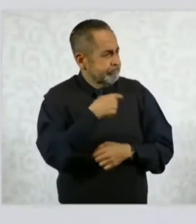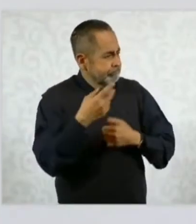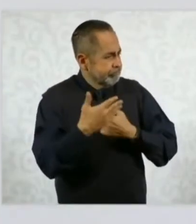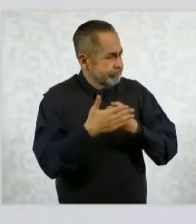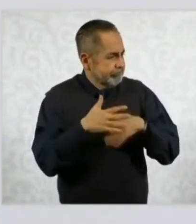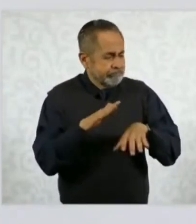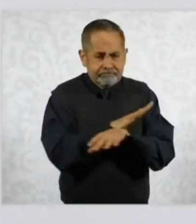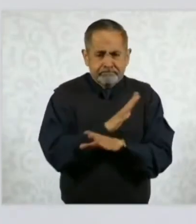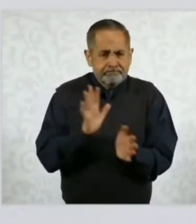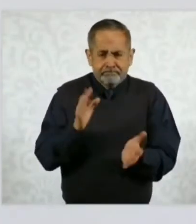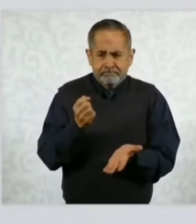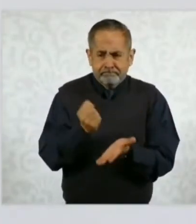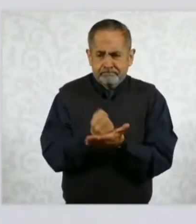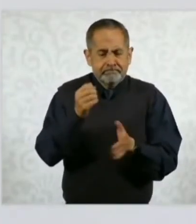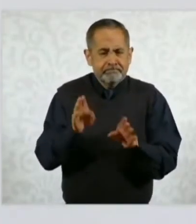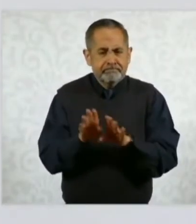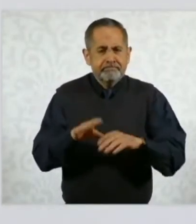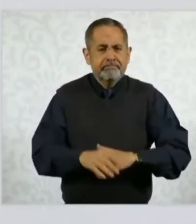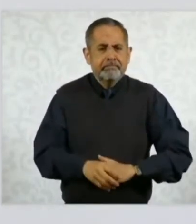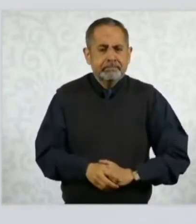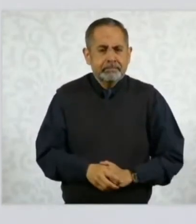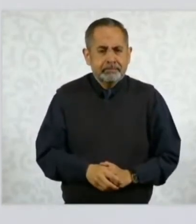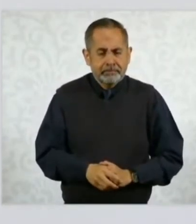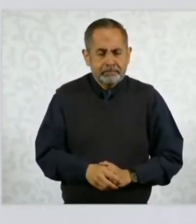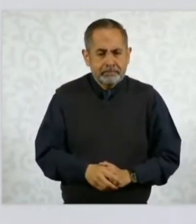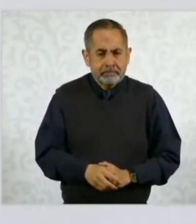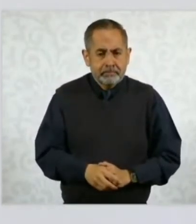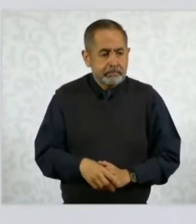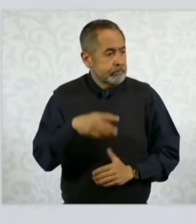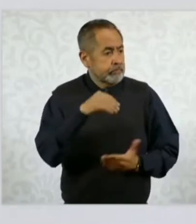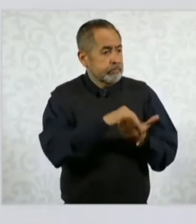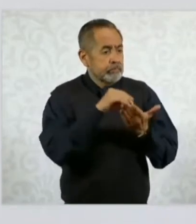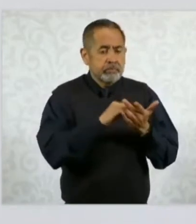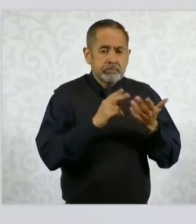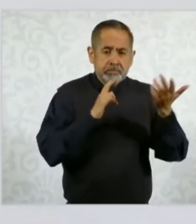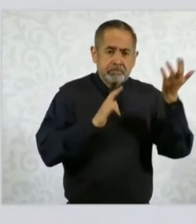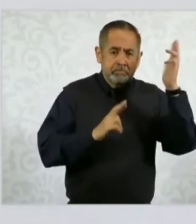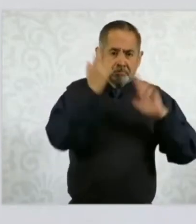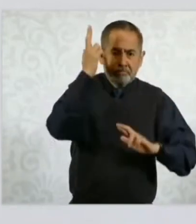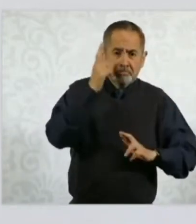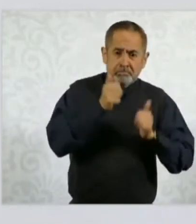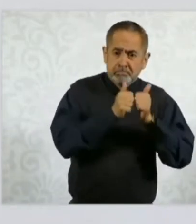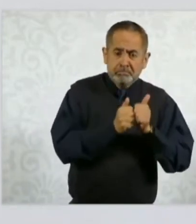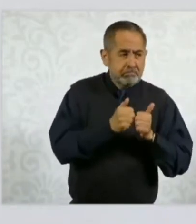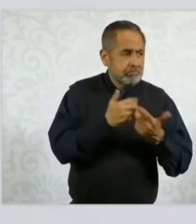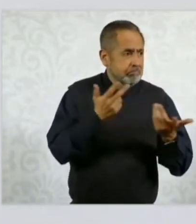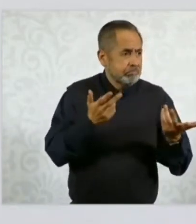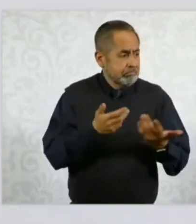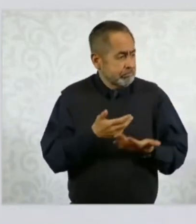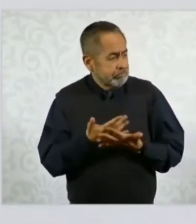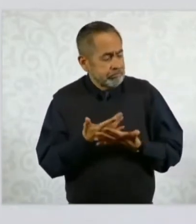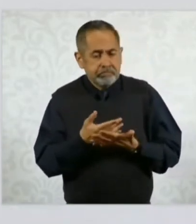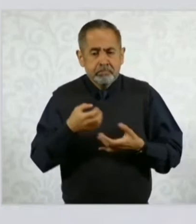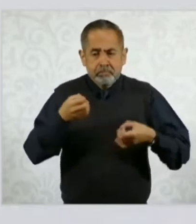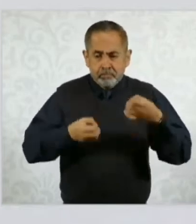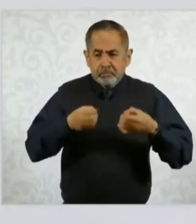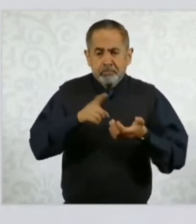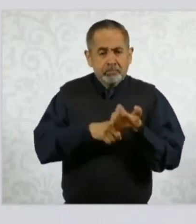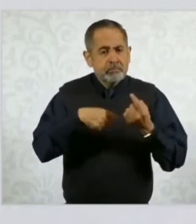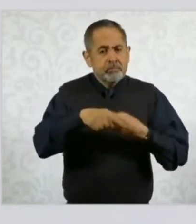siguen en paro los jueces y algunos